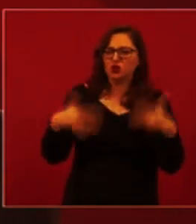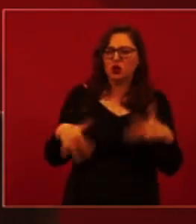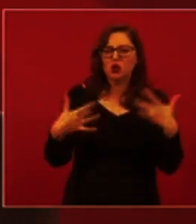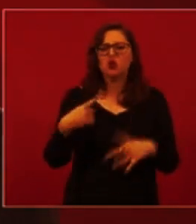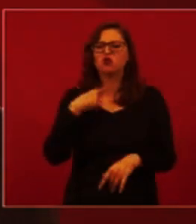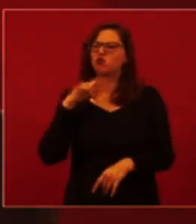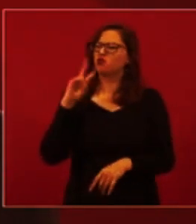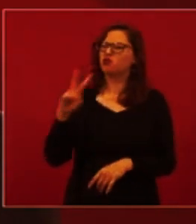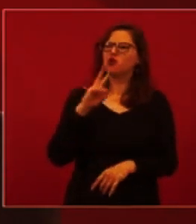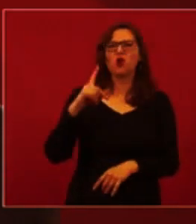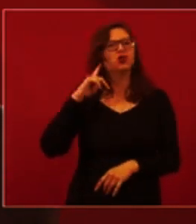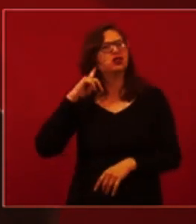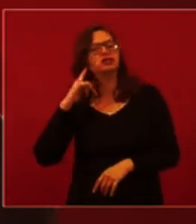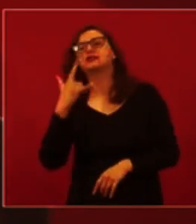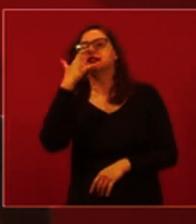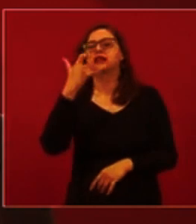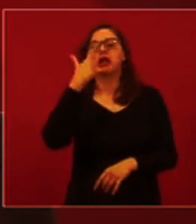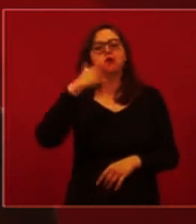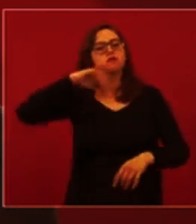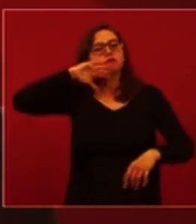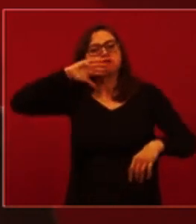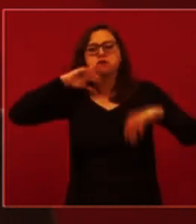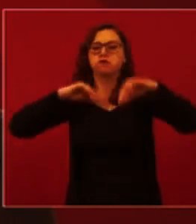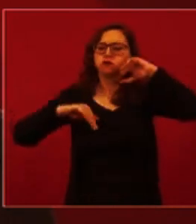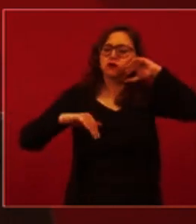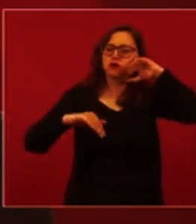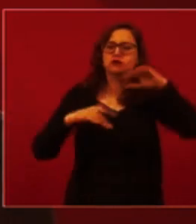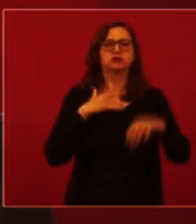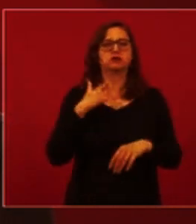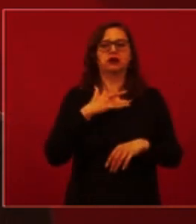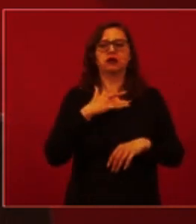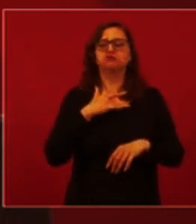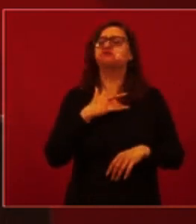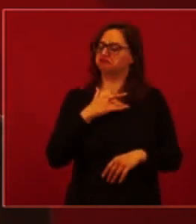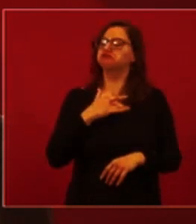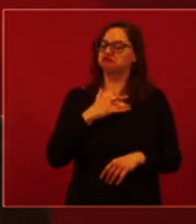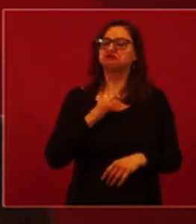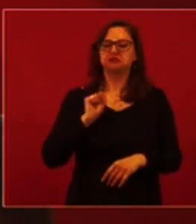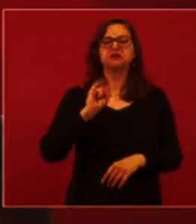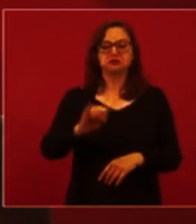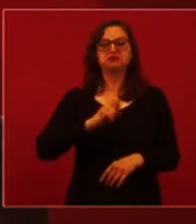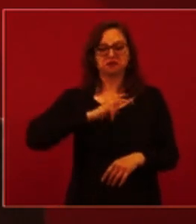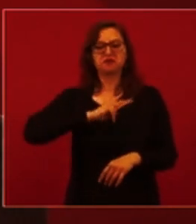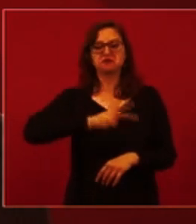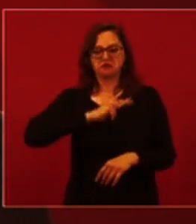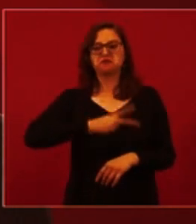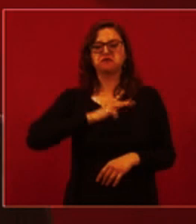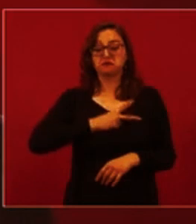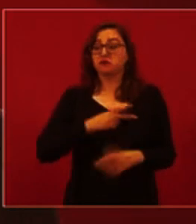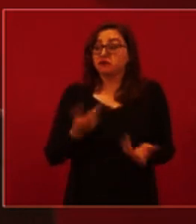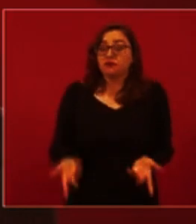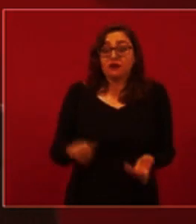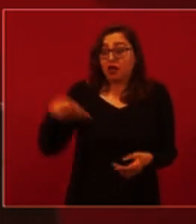médicamente, fiebre incluso, hay que pensar en que se tiene una infección respiratoria. En el invierno se